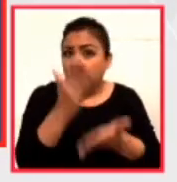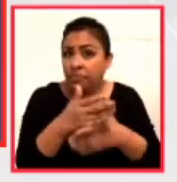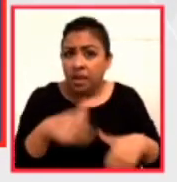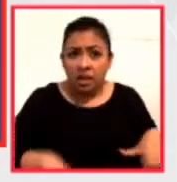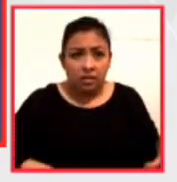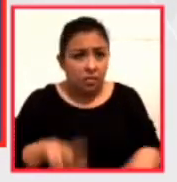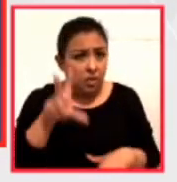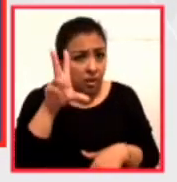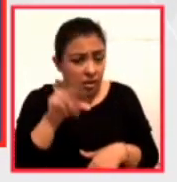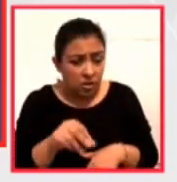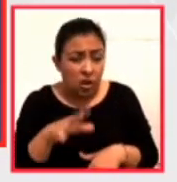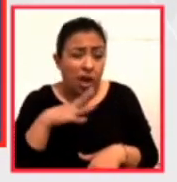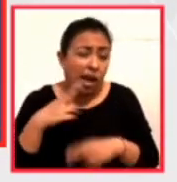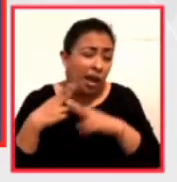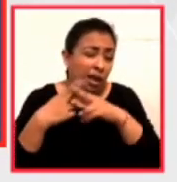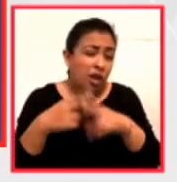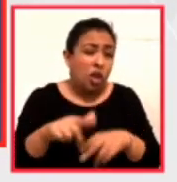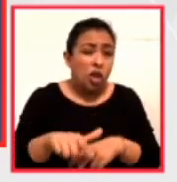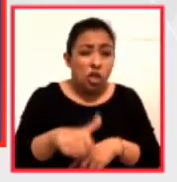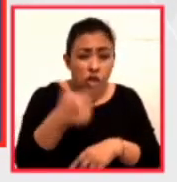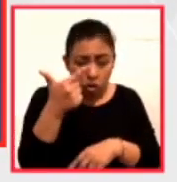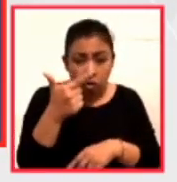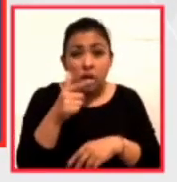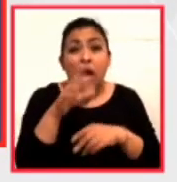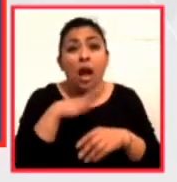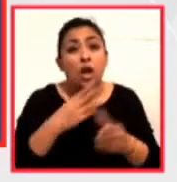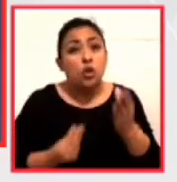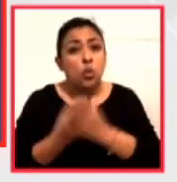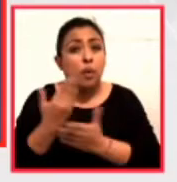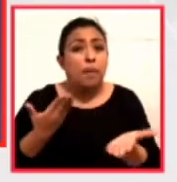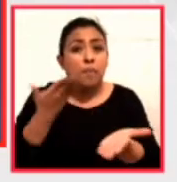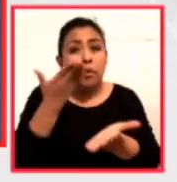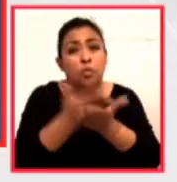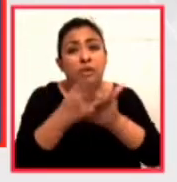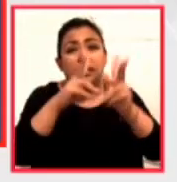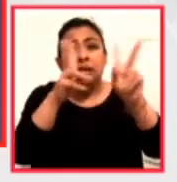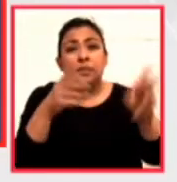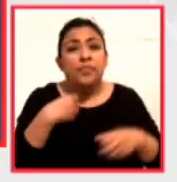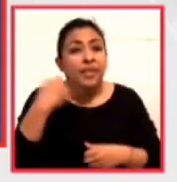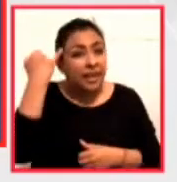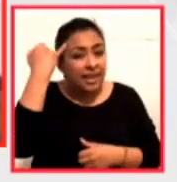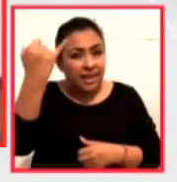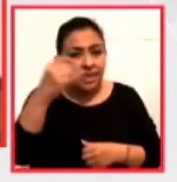de su duodécima edición y lanza una nueva iniciativa titulada Idea Planeta.